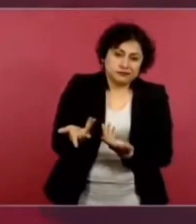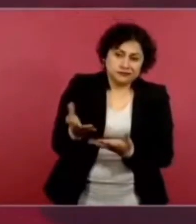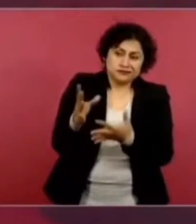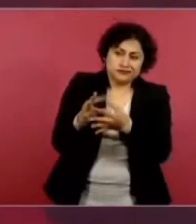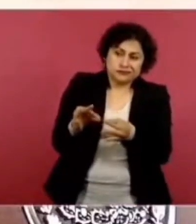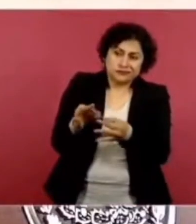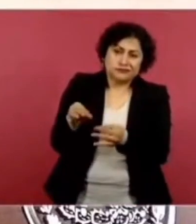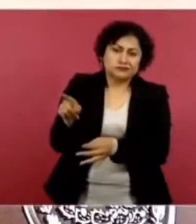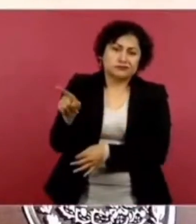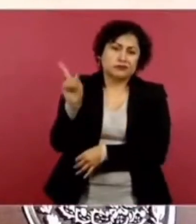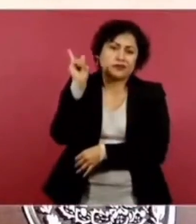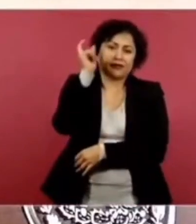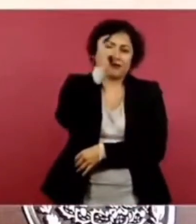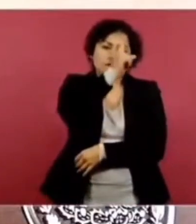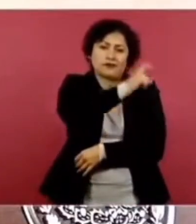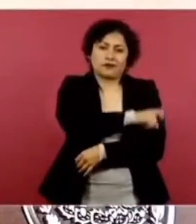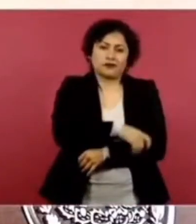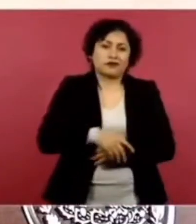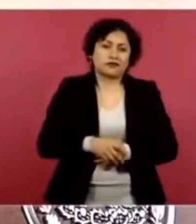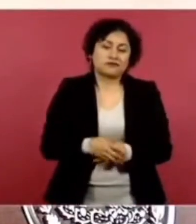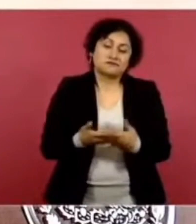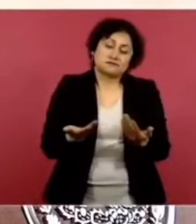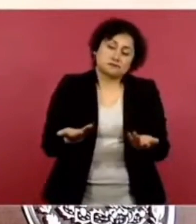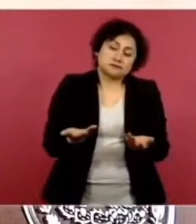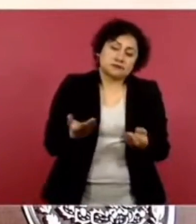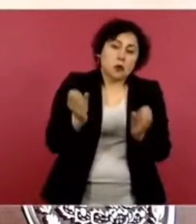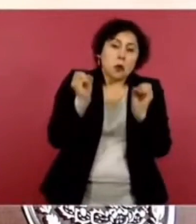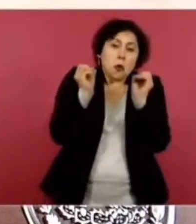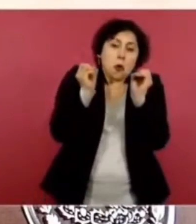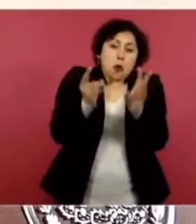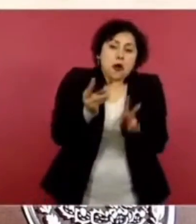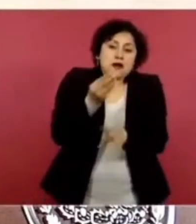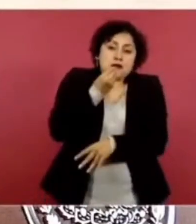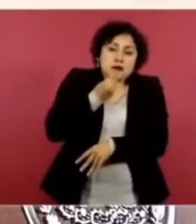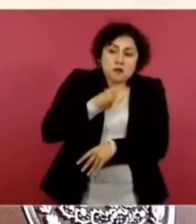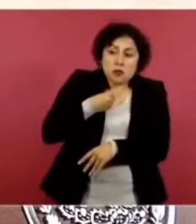a disentir. Somos libres. libres.